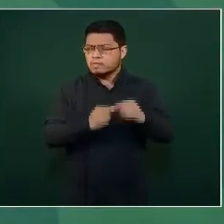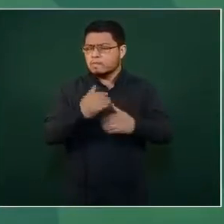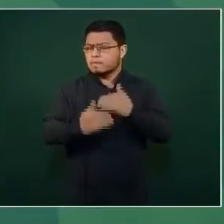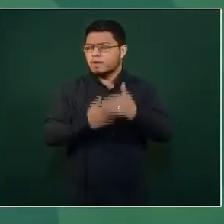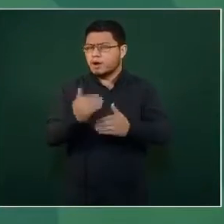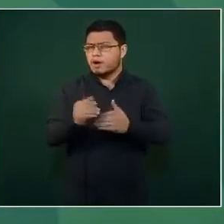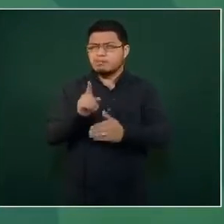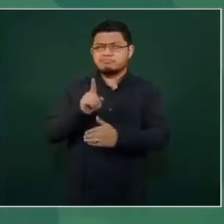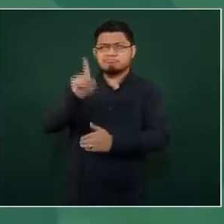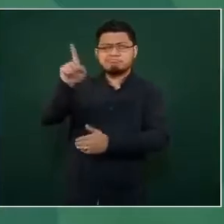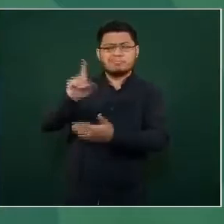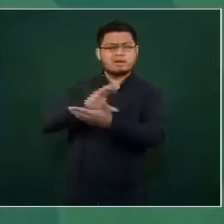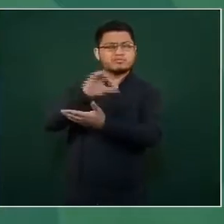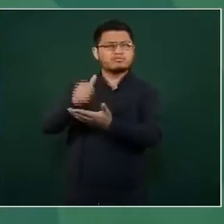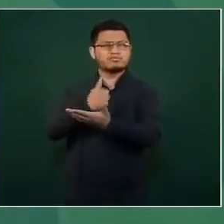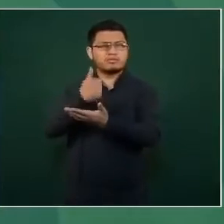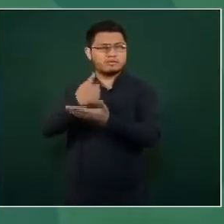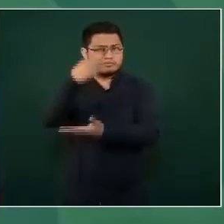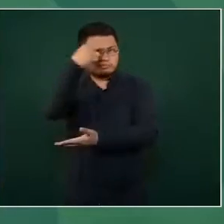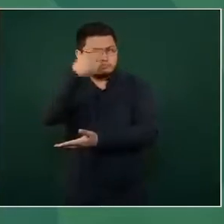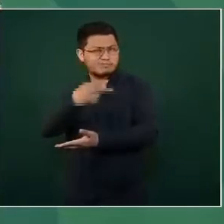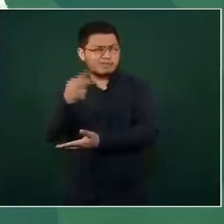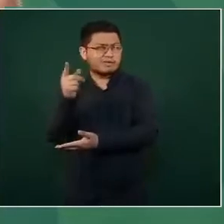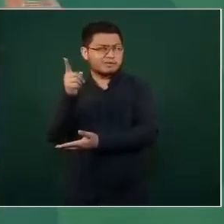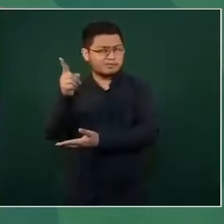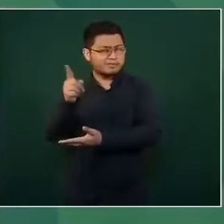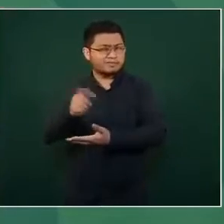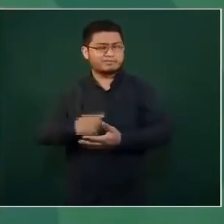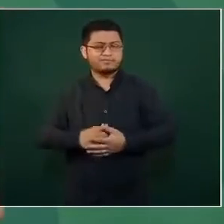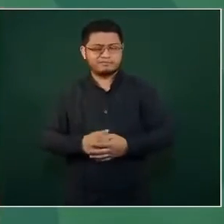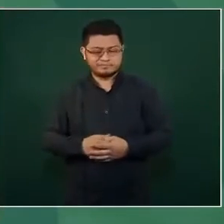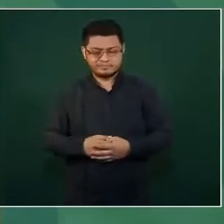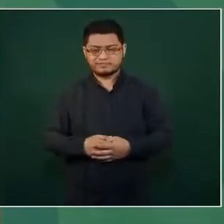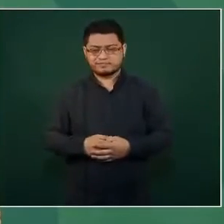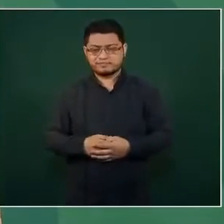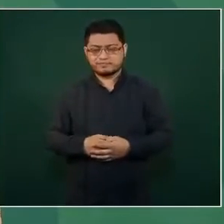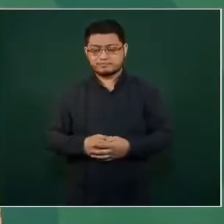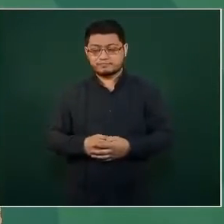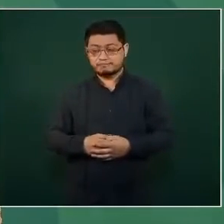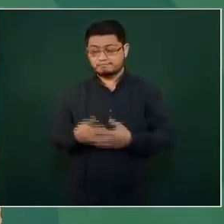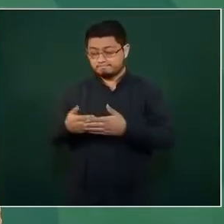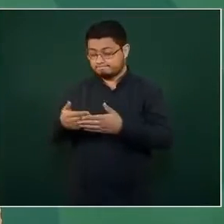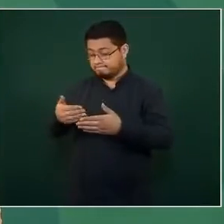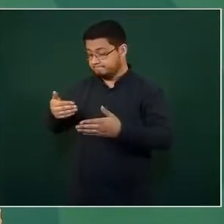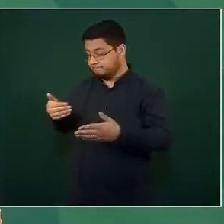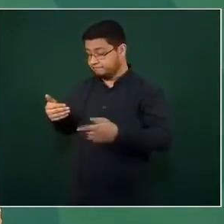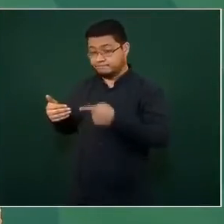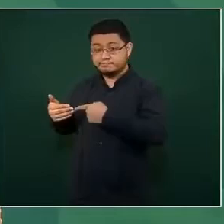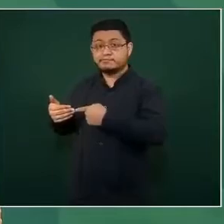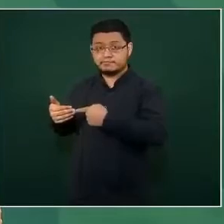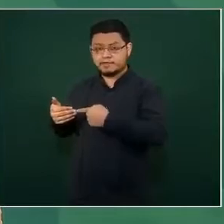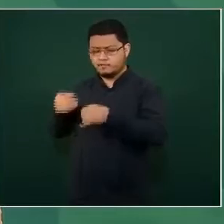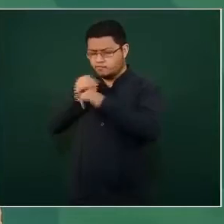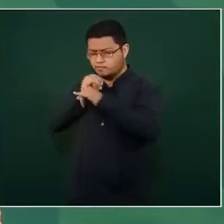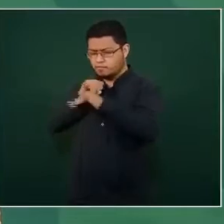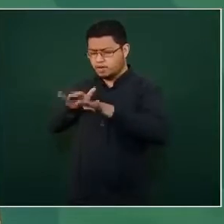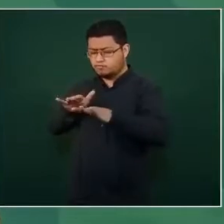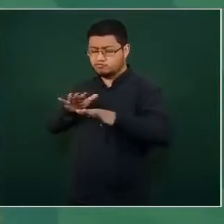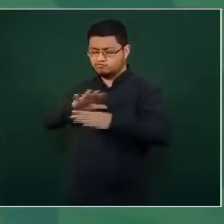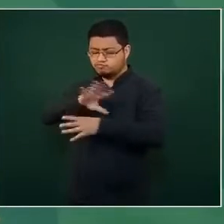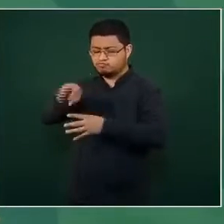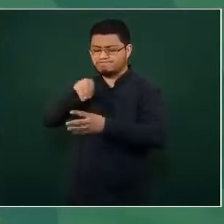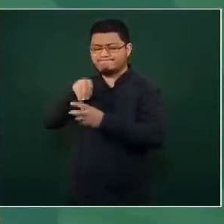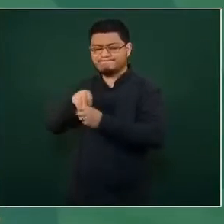de México. Antes, el informe general lo va a